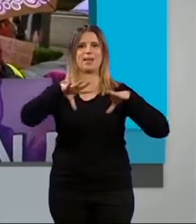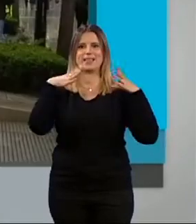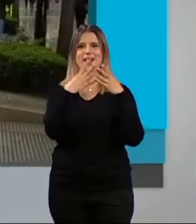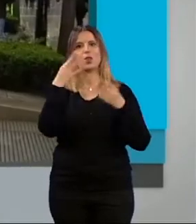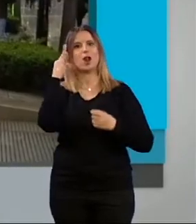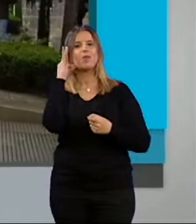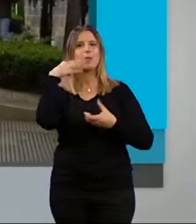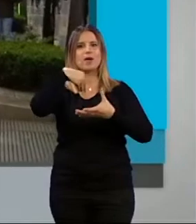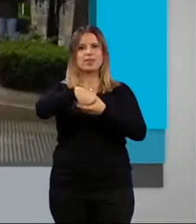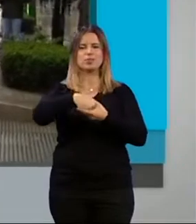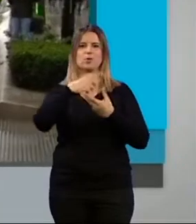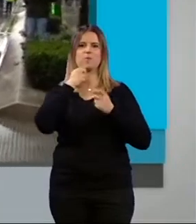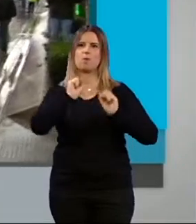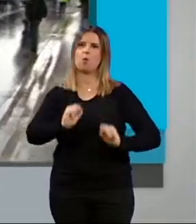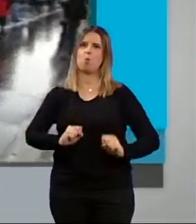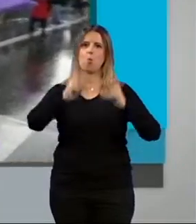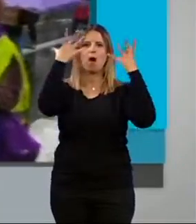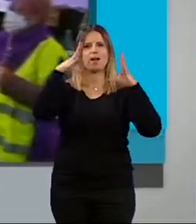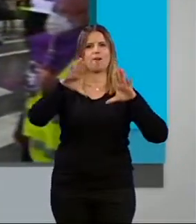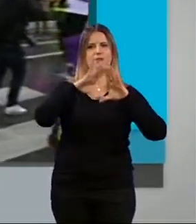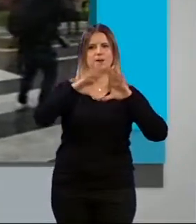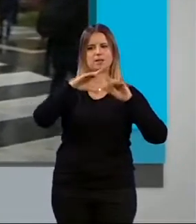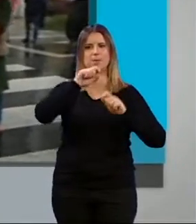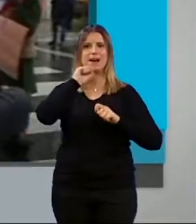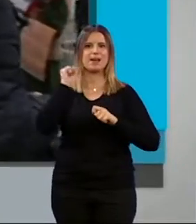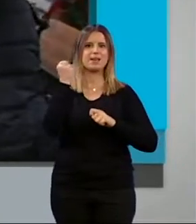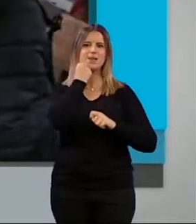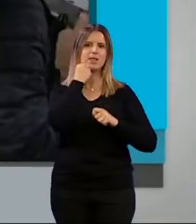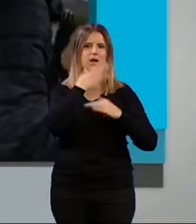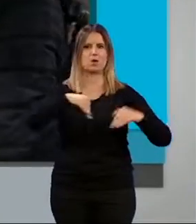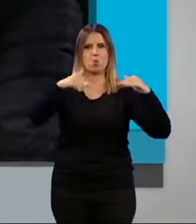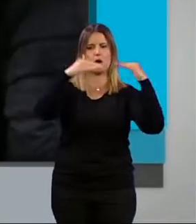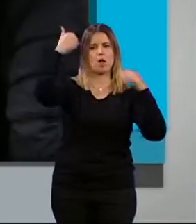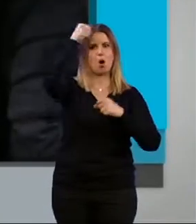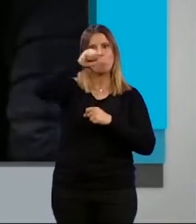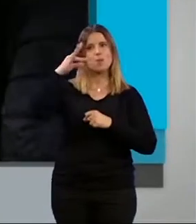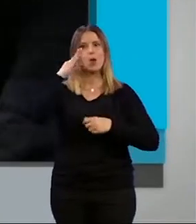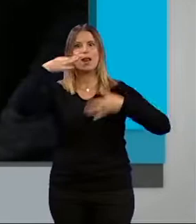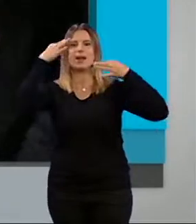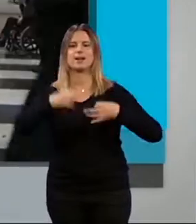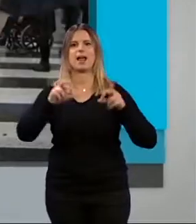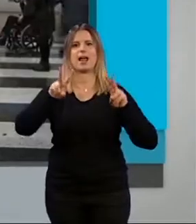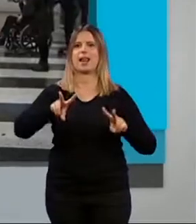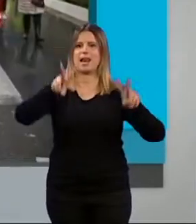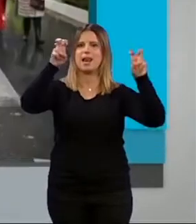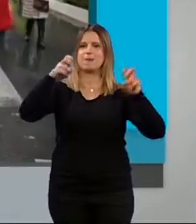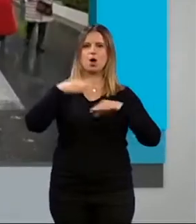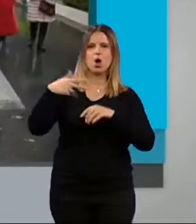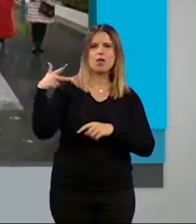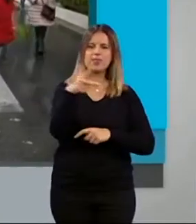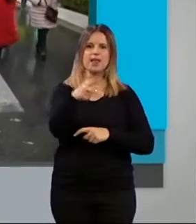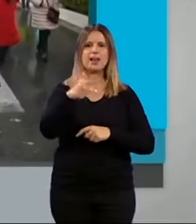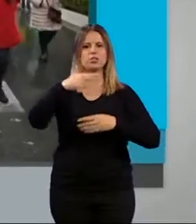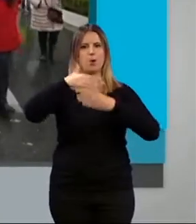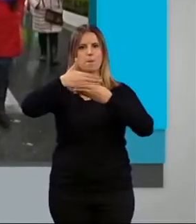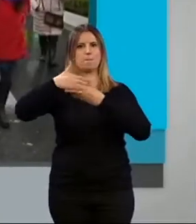en el contexto de una huelga feminista para reivindicar la igualdad real entre hombres y mujeres llega bajo un lema con derechos sin barreras, feministas sin